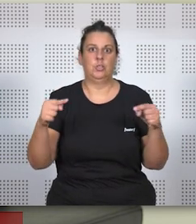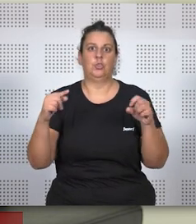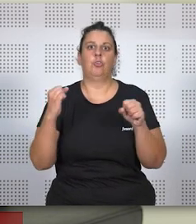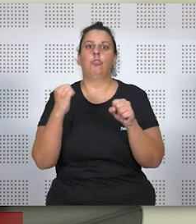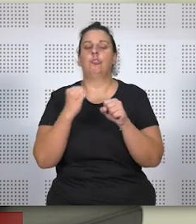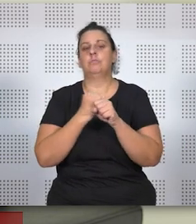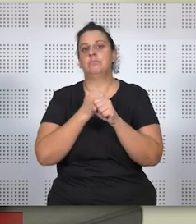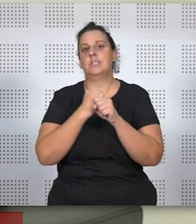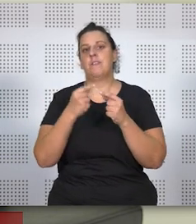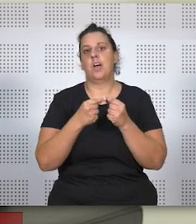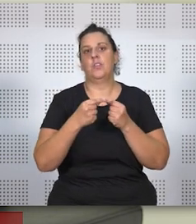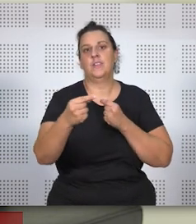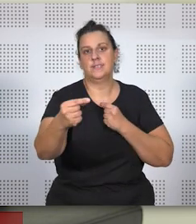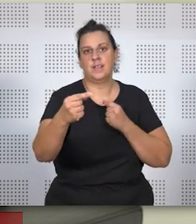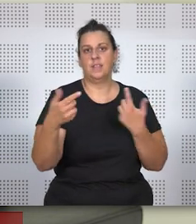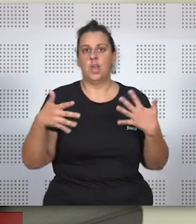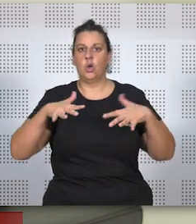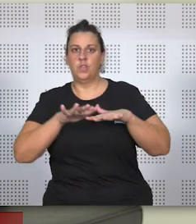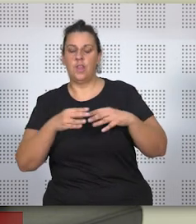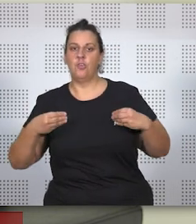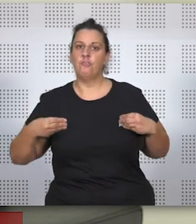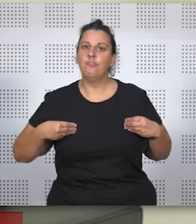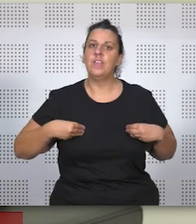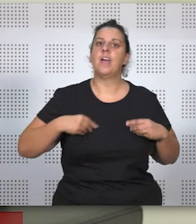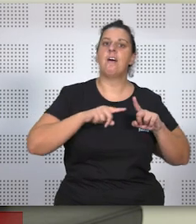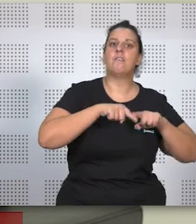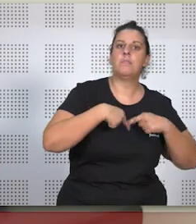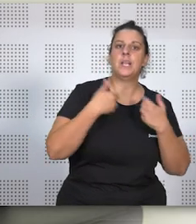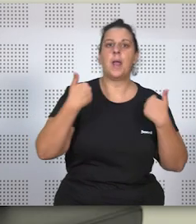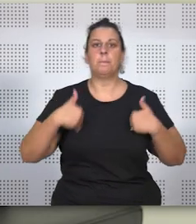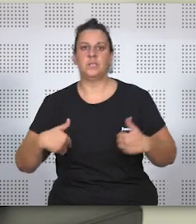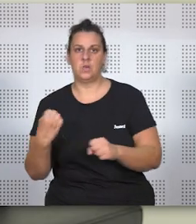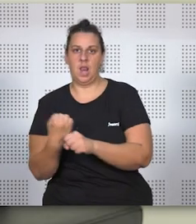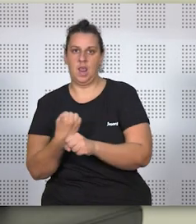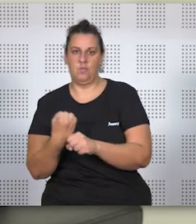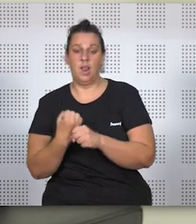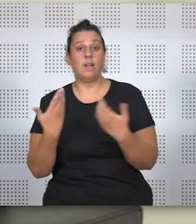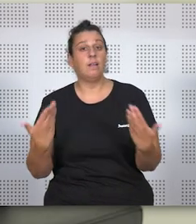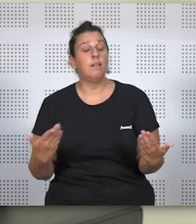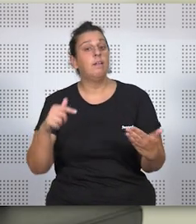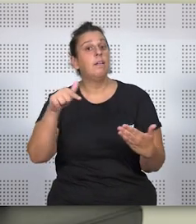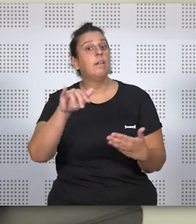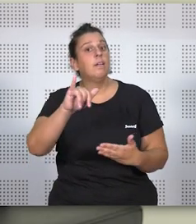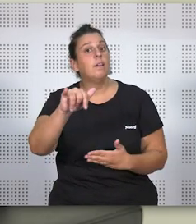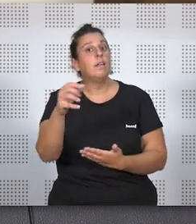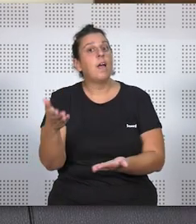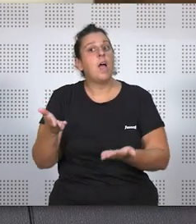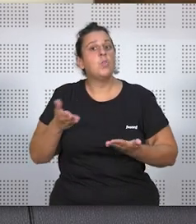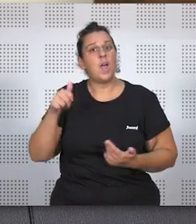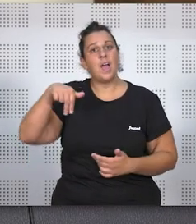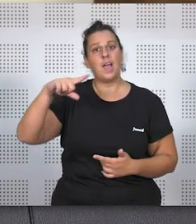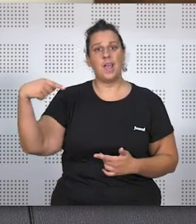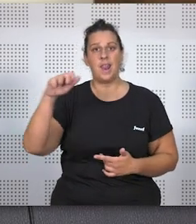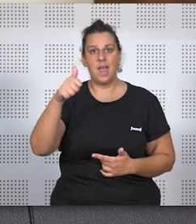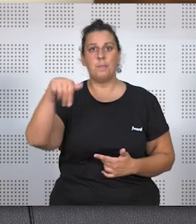teletrabajo en la conciliación de la vida personal, familiar y laboral. Y para ello contamos con la ayuda de Ángela